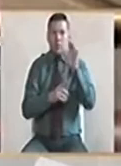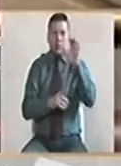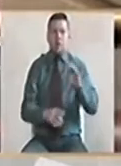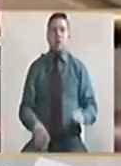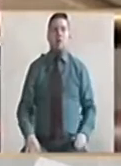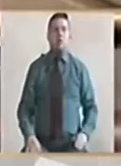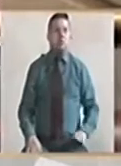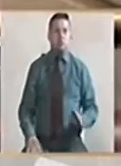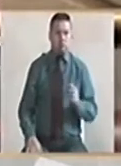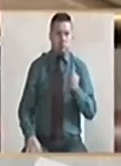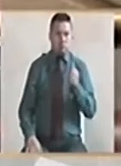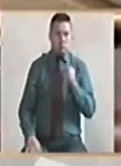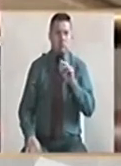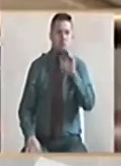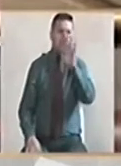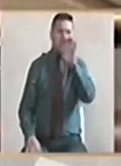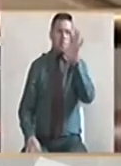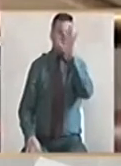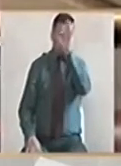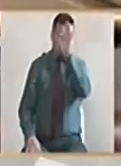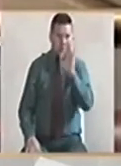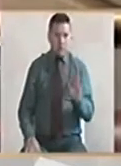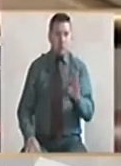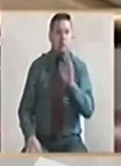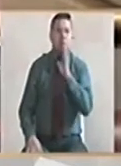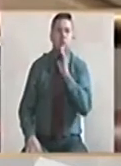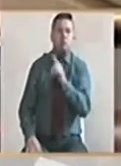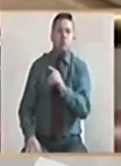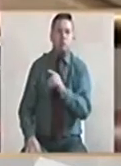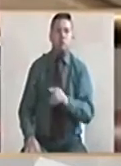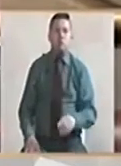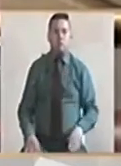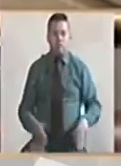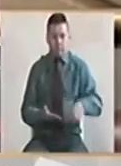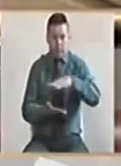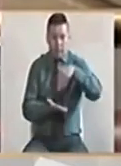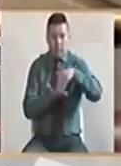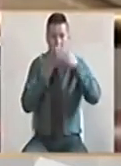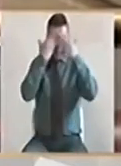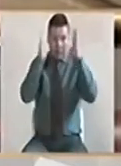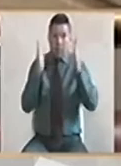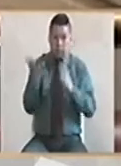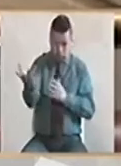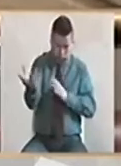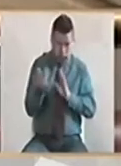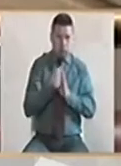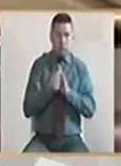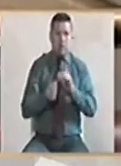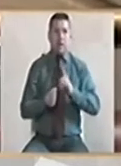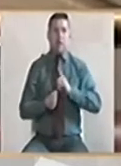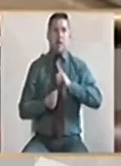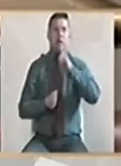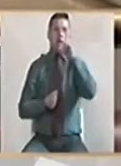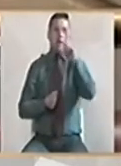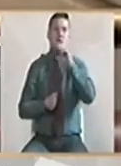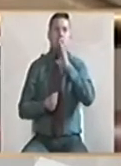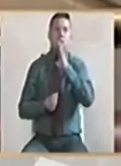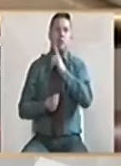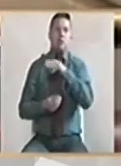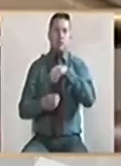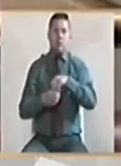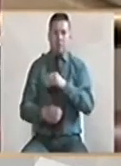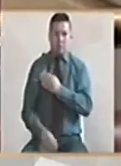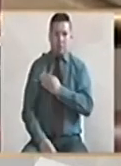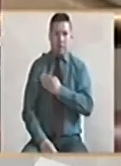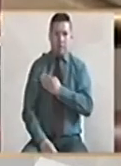que son casi el 95% de la población del centro democrático, cuyo líder máximo es el presidente Mauricio